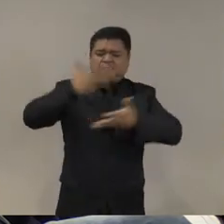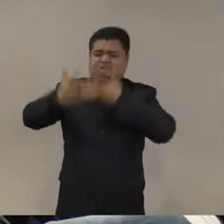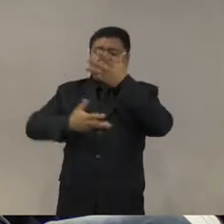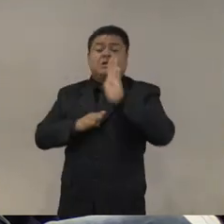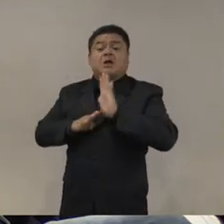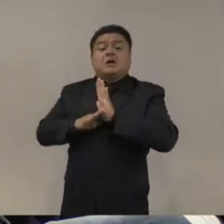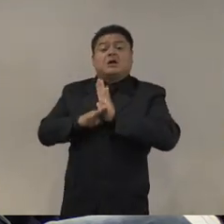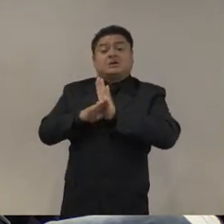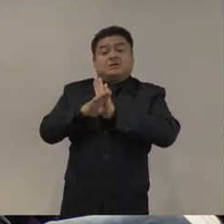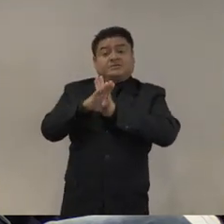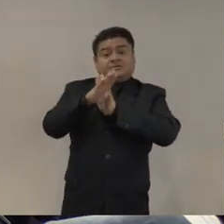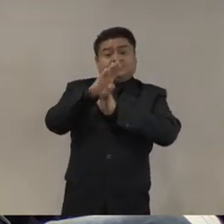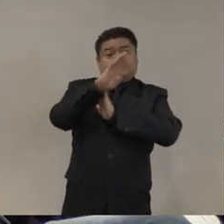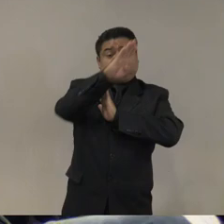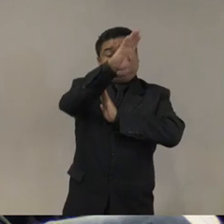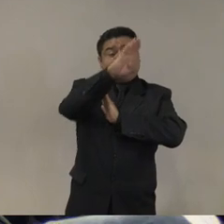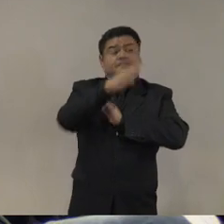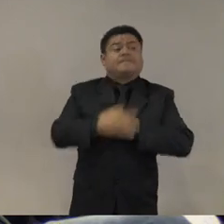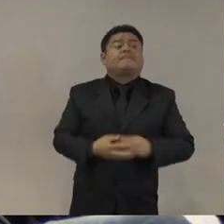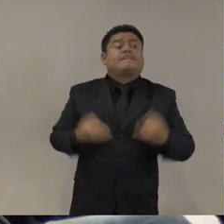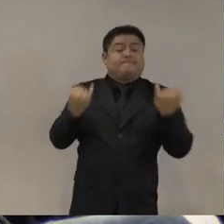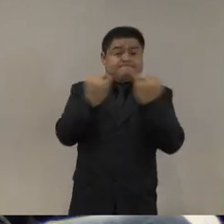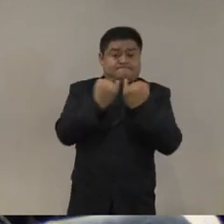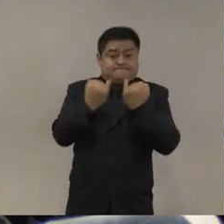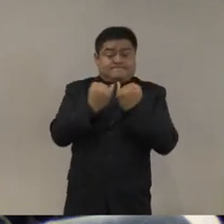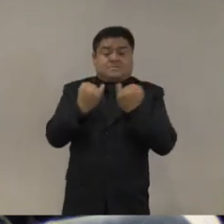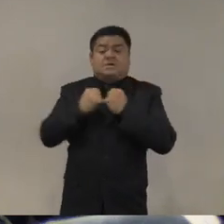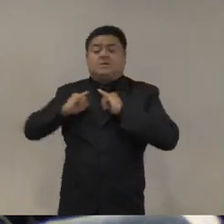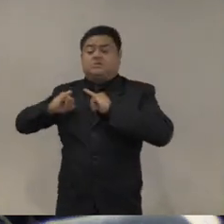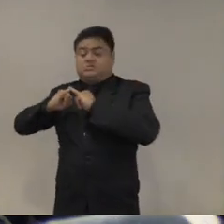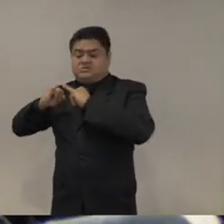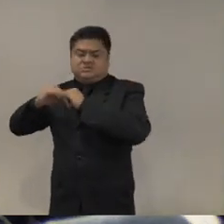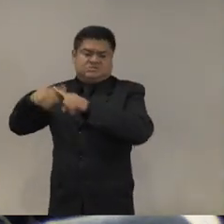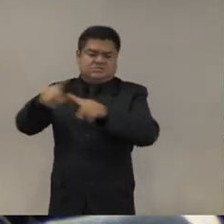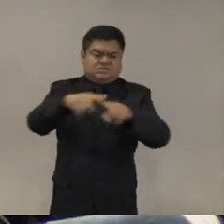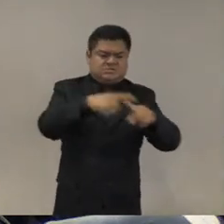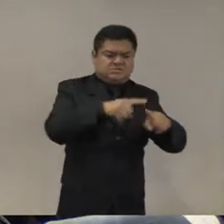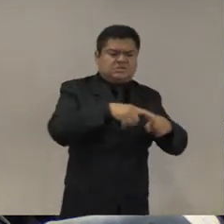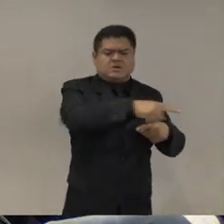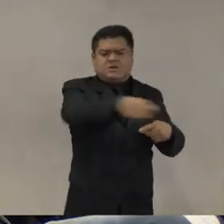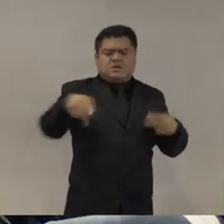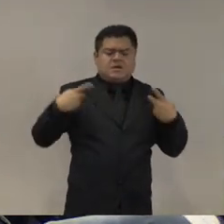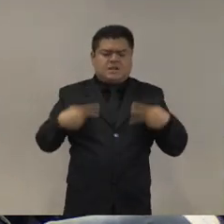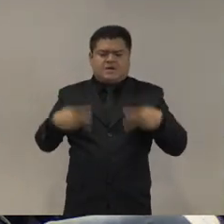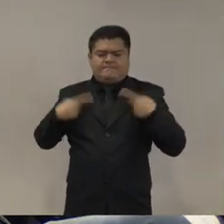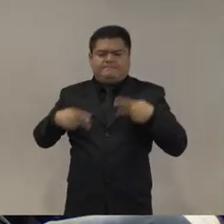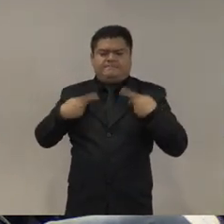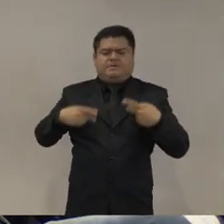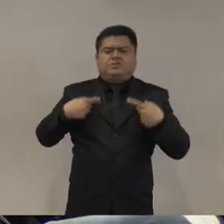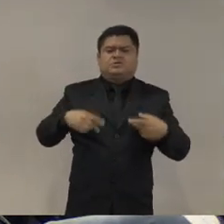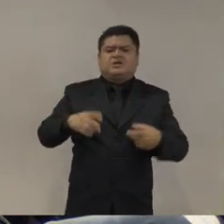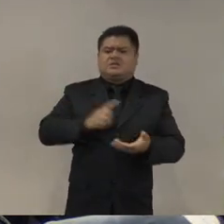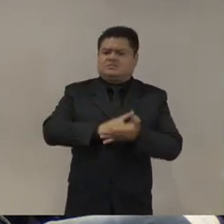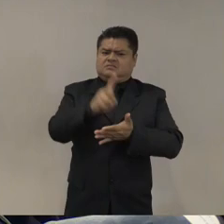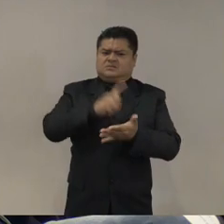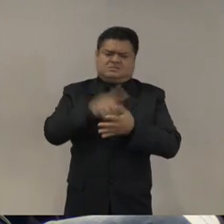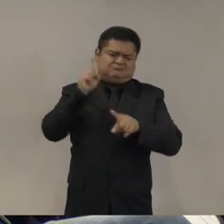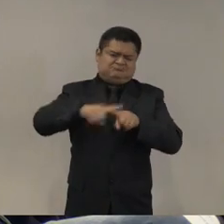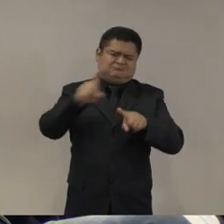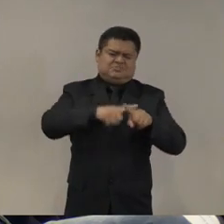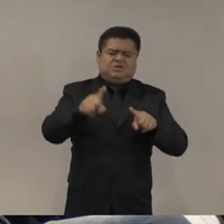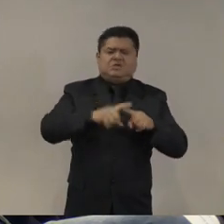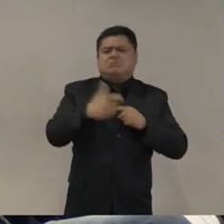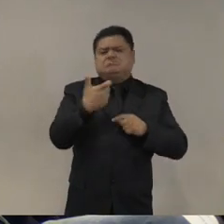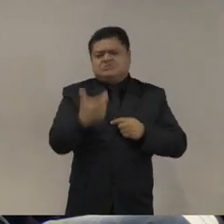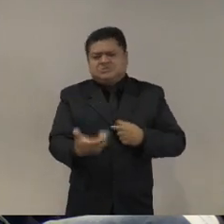casi nadie habla, y es la violación a los derechos sociales, económicos y culturales de todos los mexicanos. El